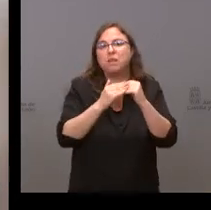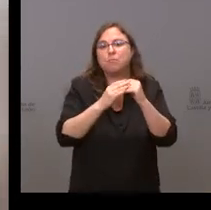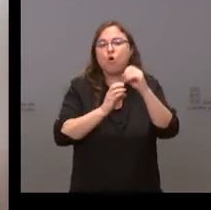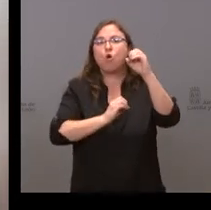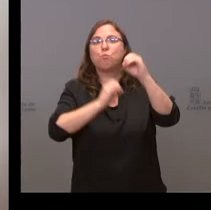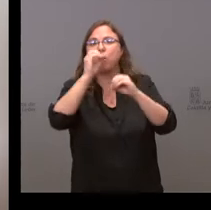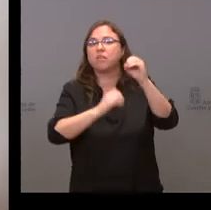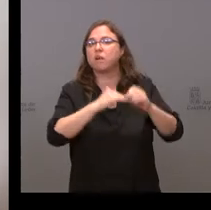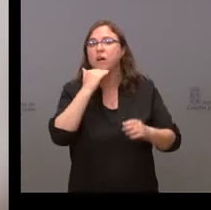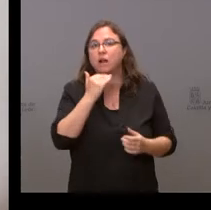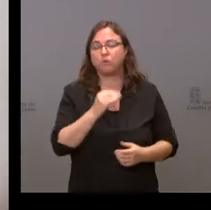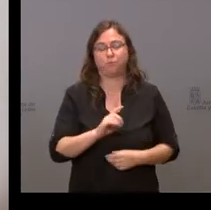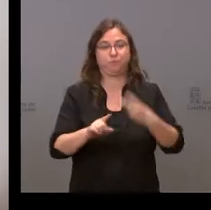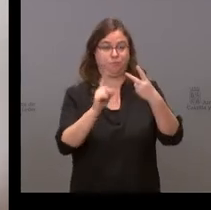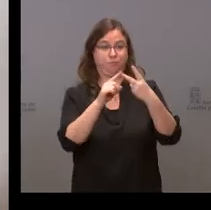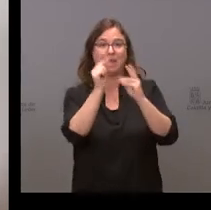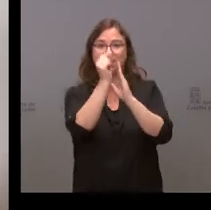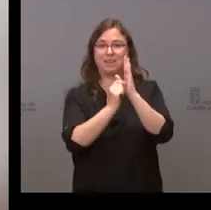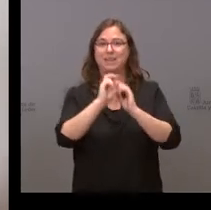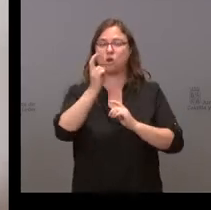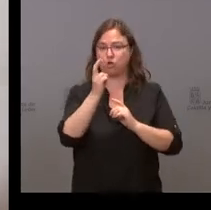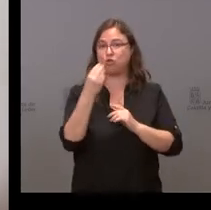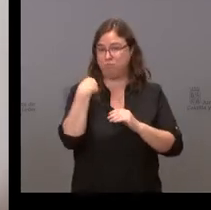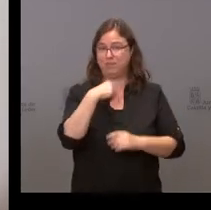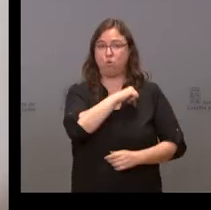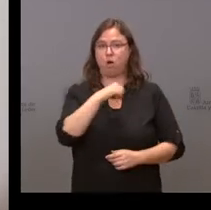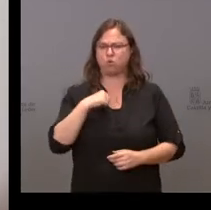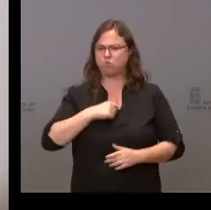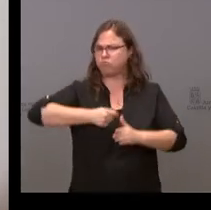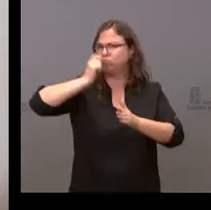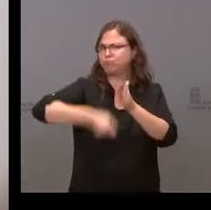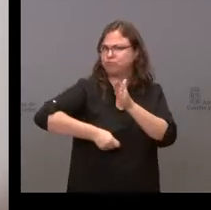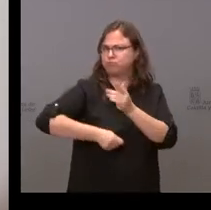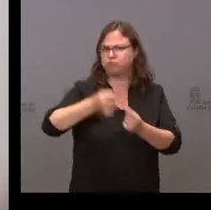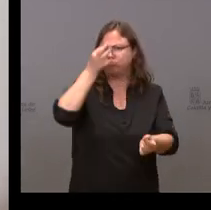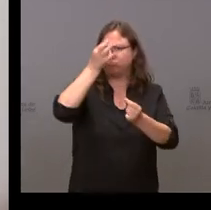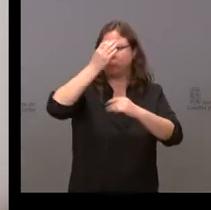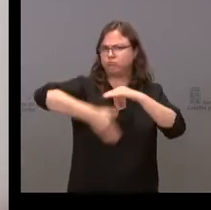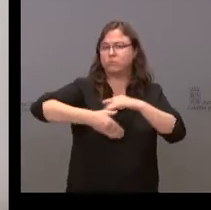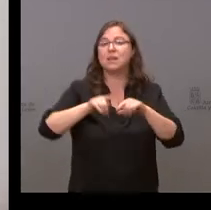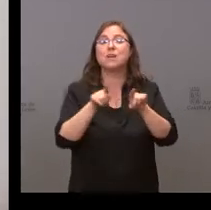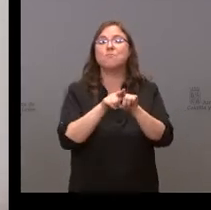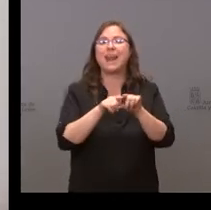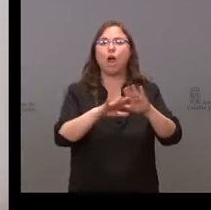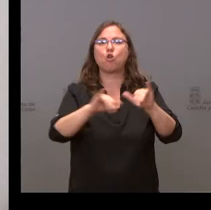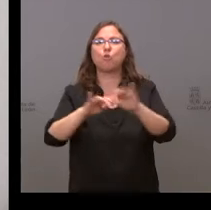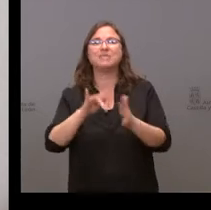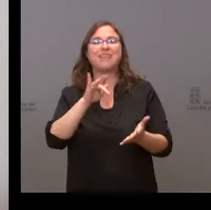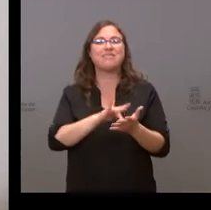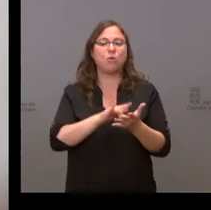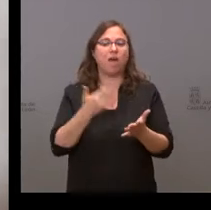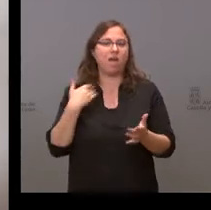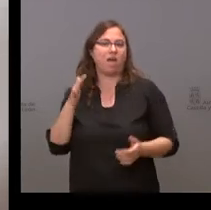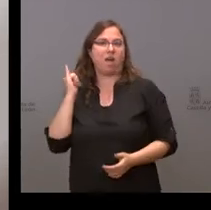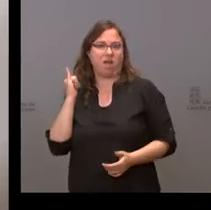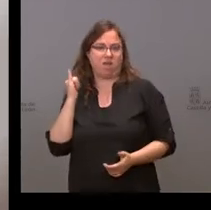proporcional. Otro criterio que se ponía muy rígido es que es para compensar deudas existentes.